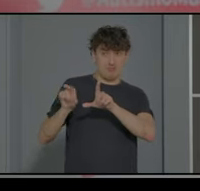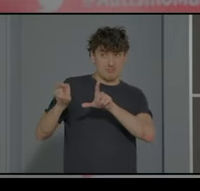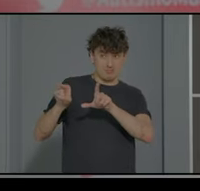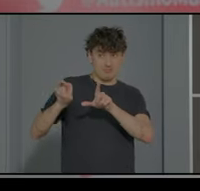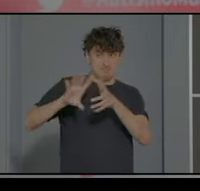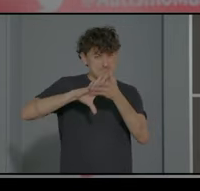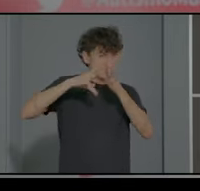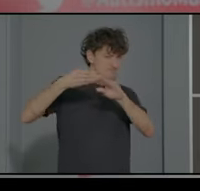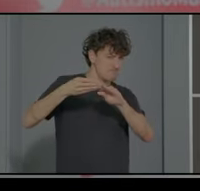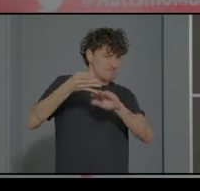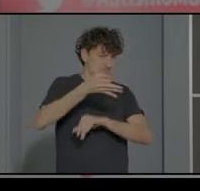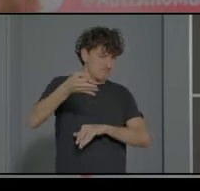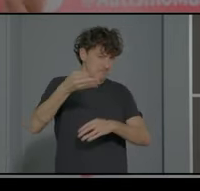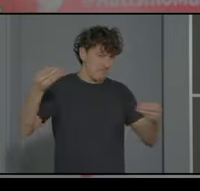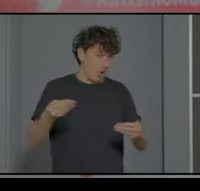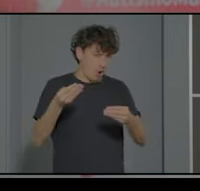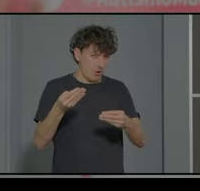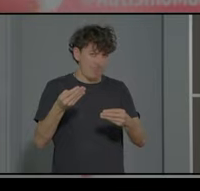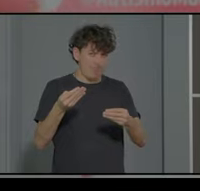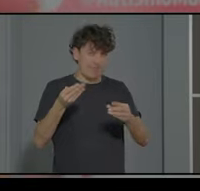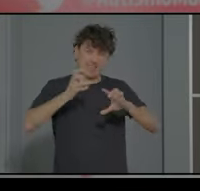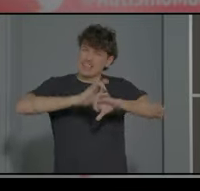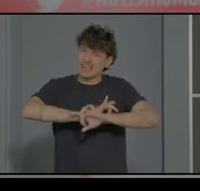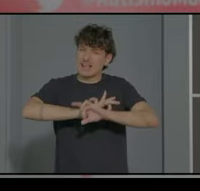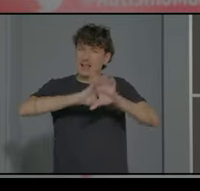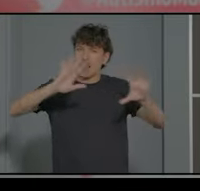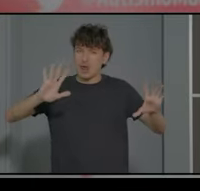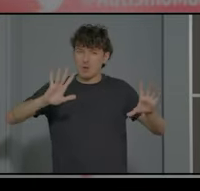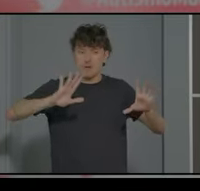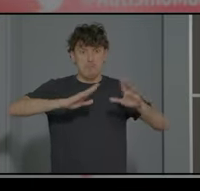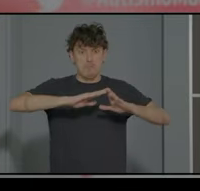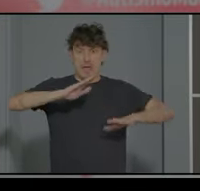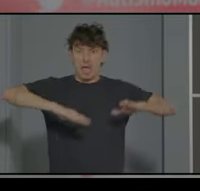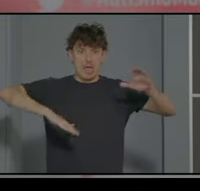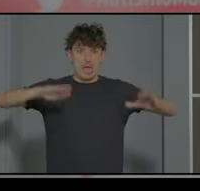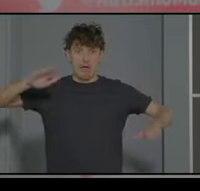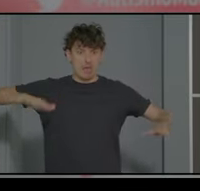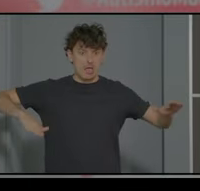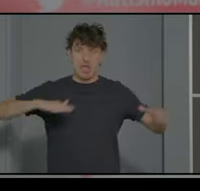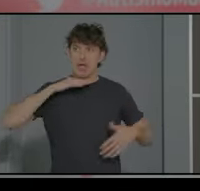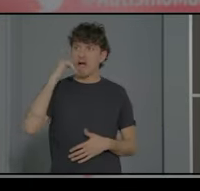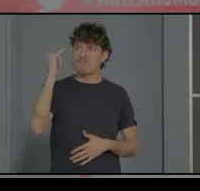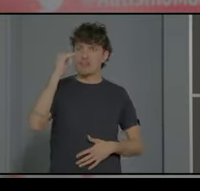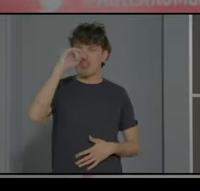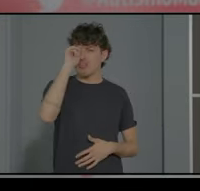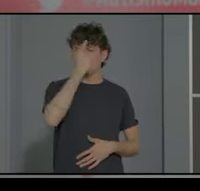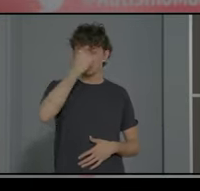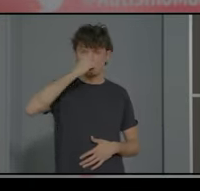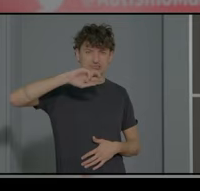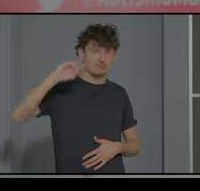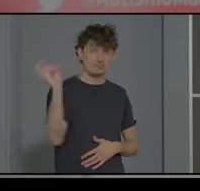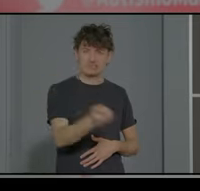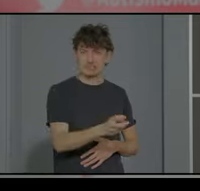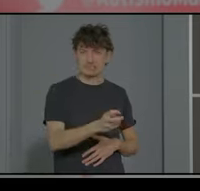que deja muy claro ver esa variabilidad en el rendimiento, en muchas habilidades y que además